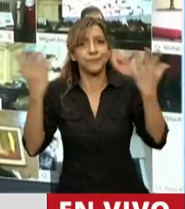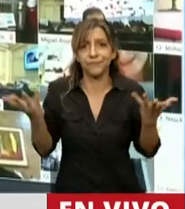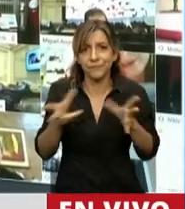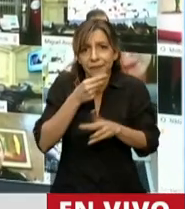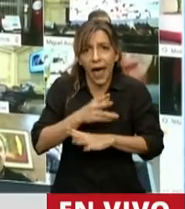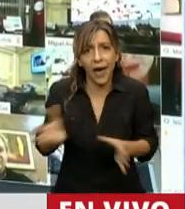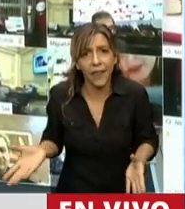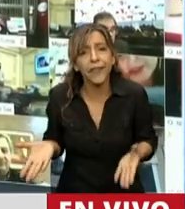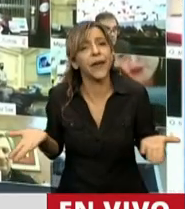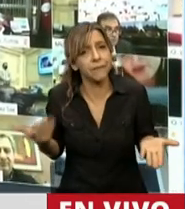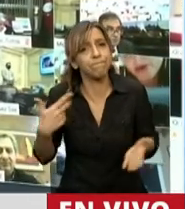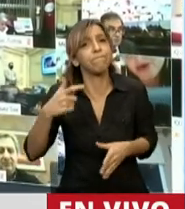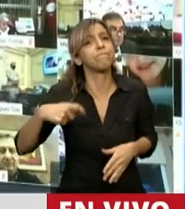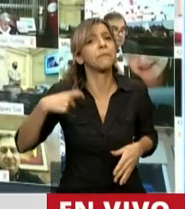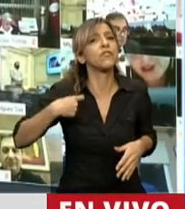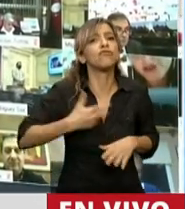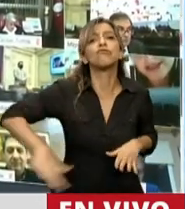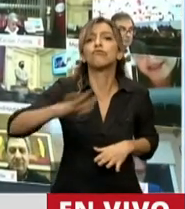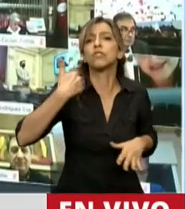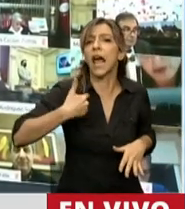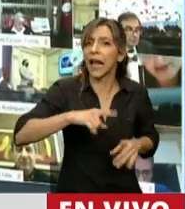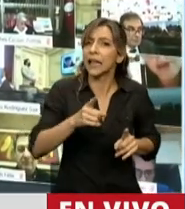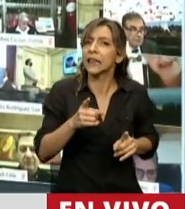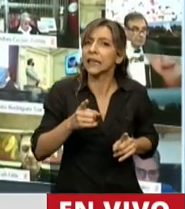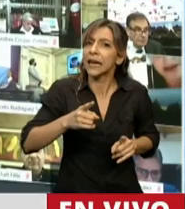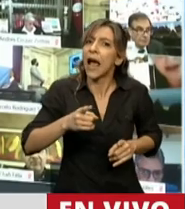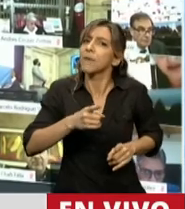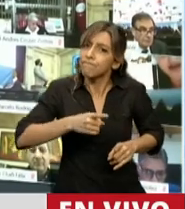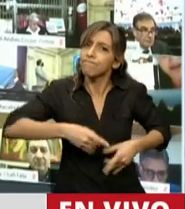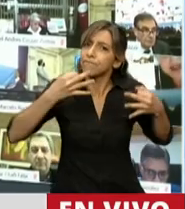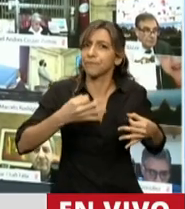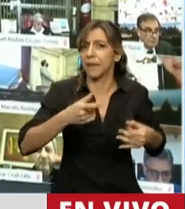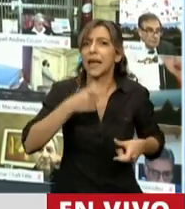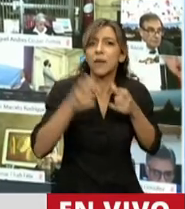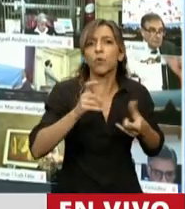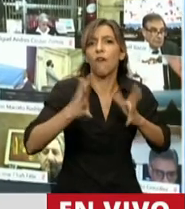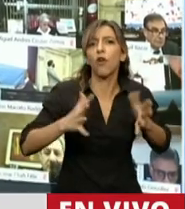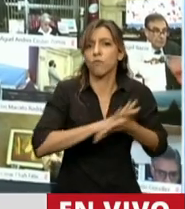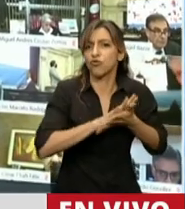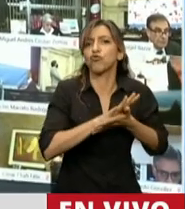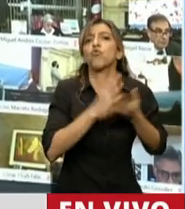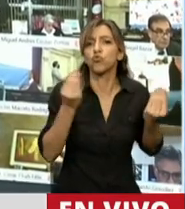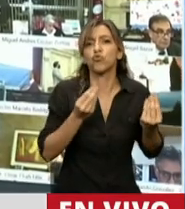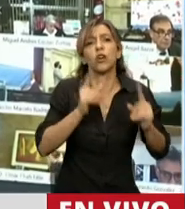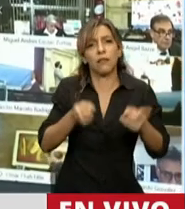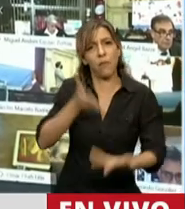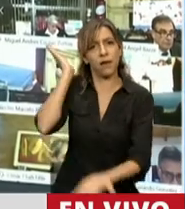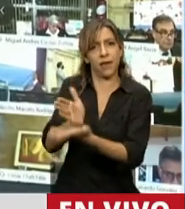argentino merece respuestas, merece explicación y merece castigar a los responsables de esa toma indiscriminada de deuda. Como